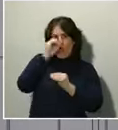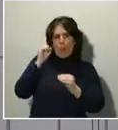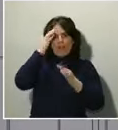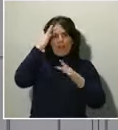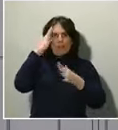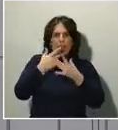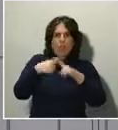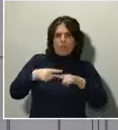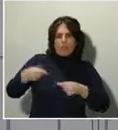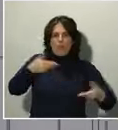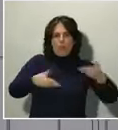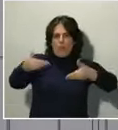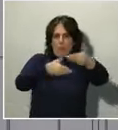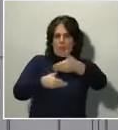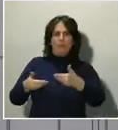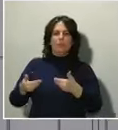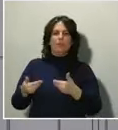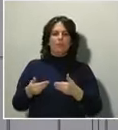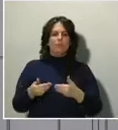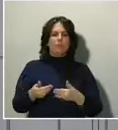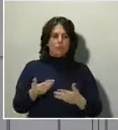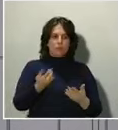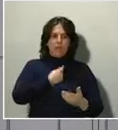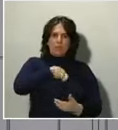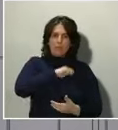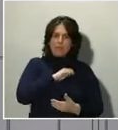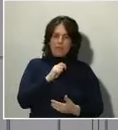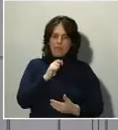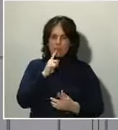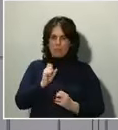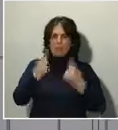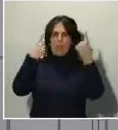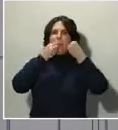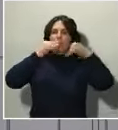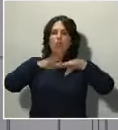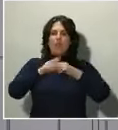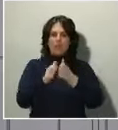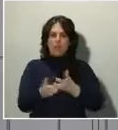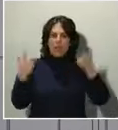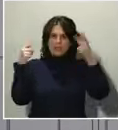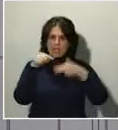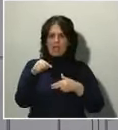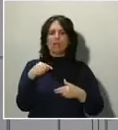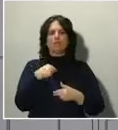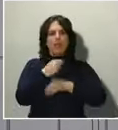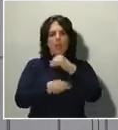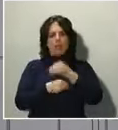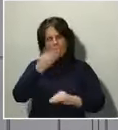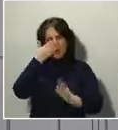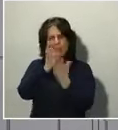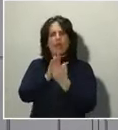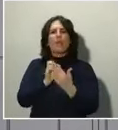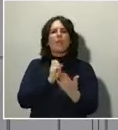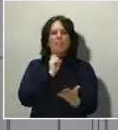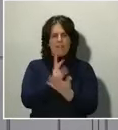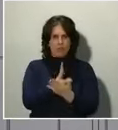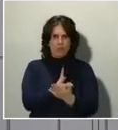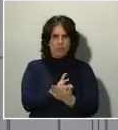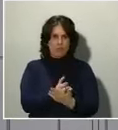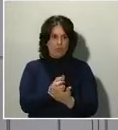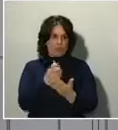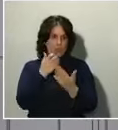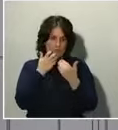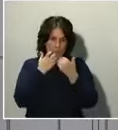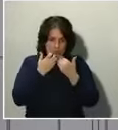España está abordando, por primera vez en la historia democrática, desafíos. Incluso un desafío tan grande, tan enorme, tan